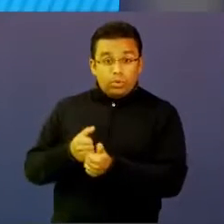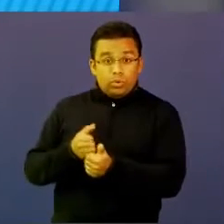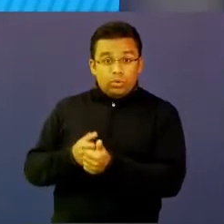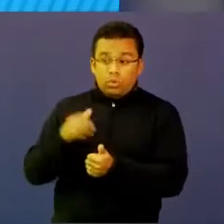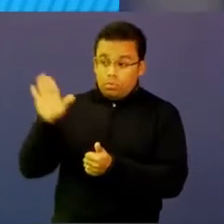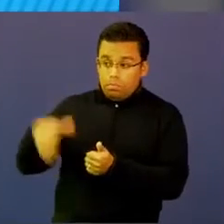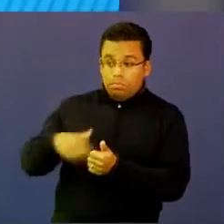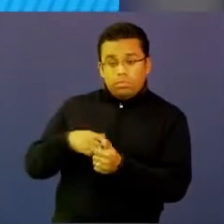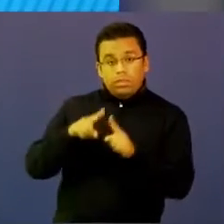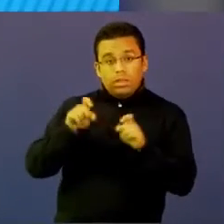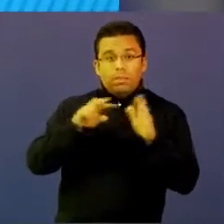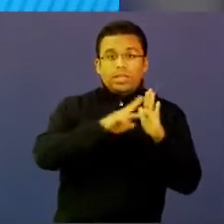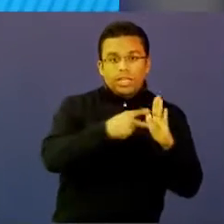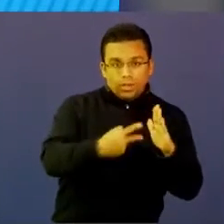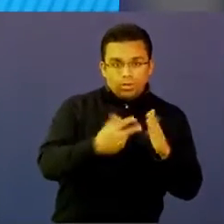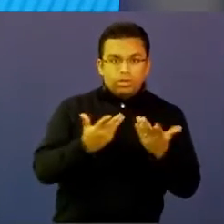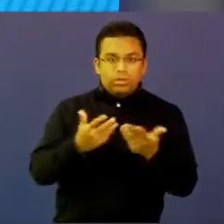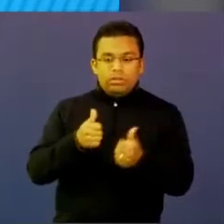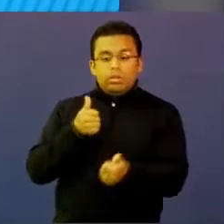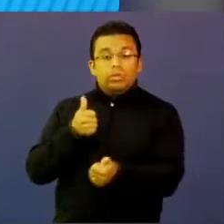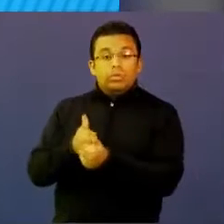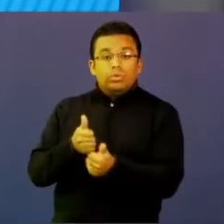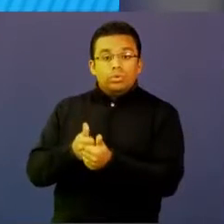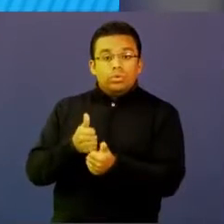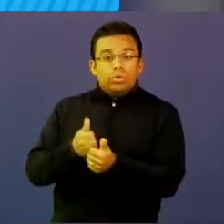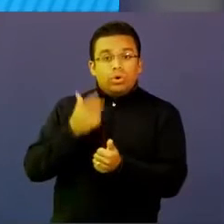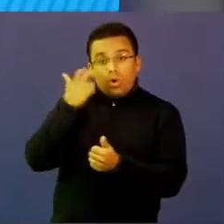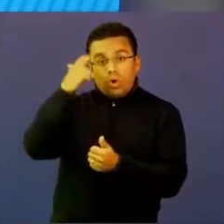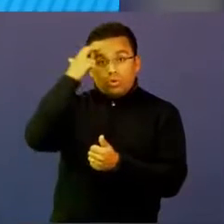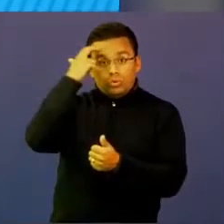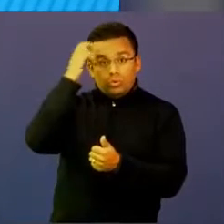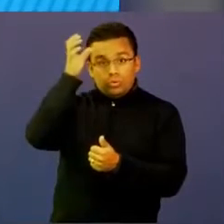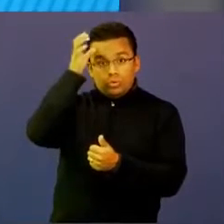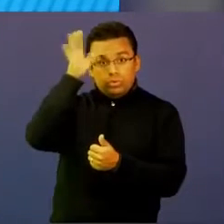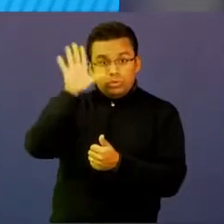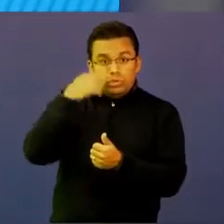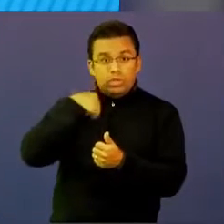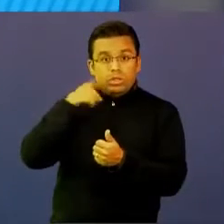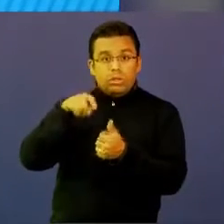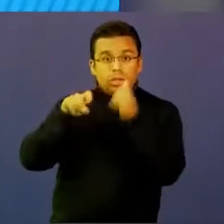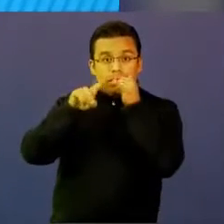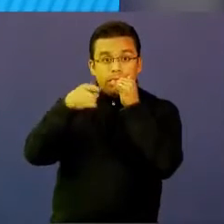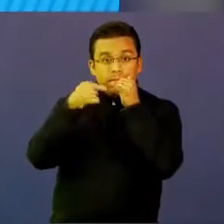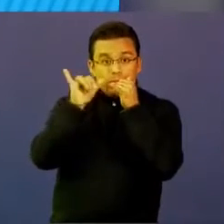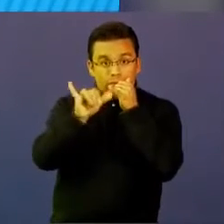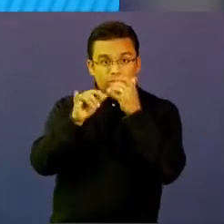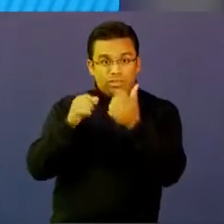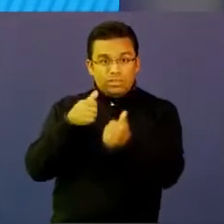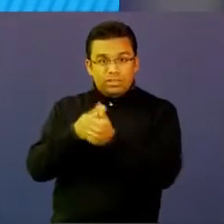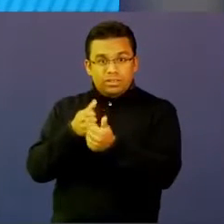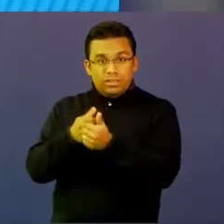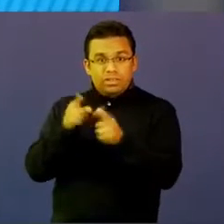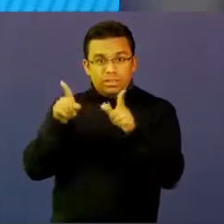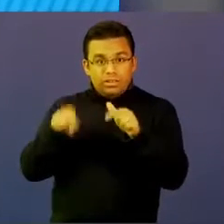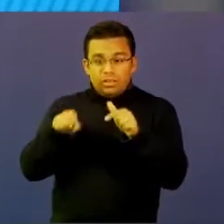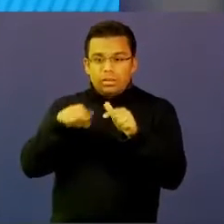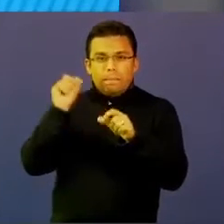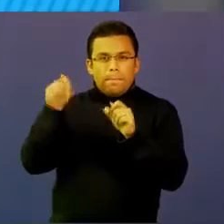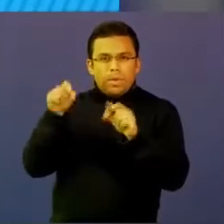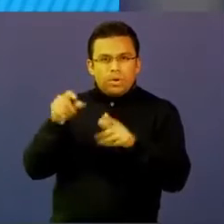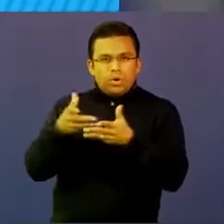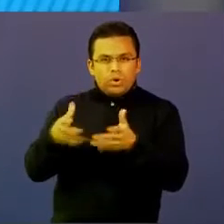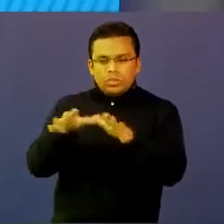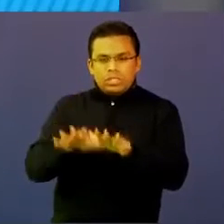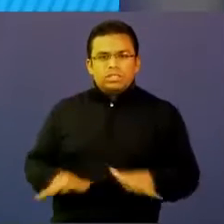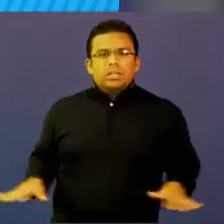de la tecnología, hay un tutor que me acerca al área del conocimiento y a su epistemología, a las preguntas que se están planteando en un campo del